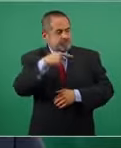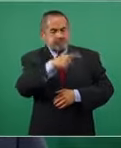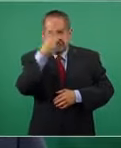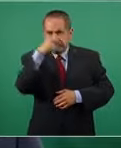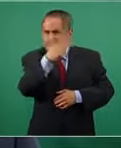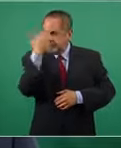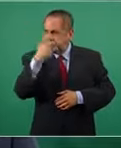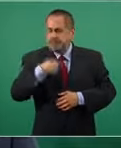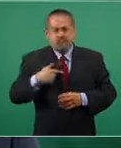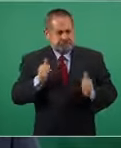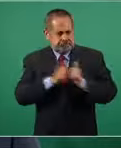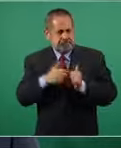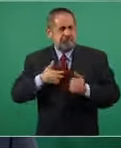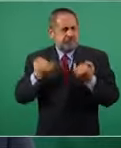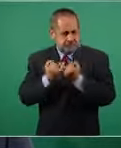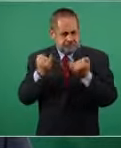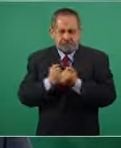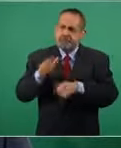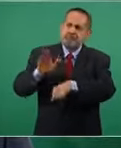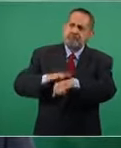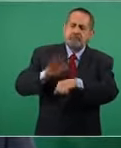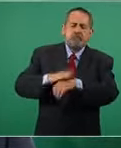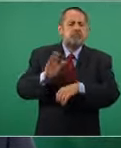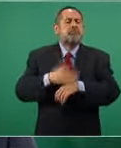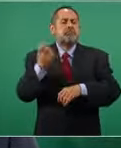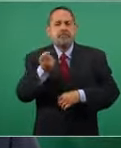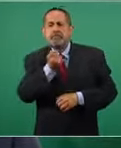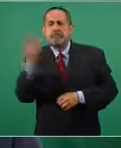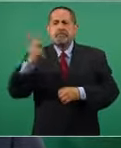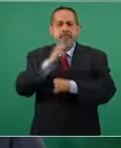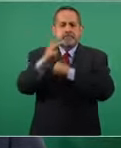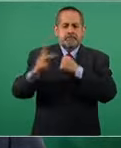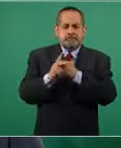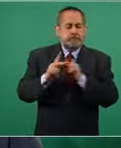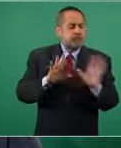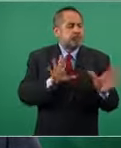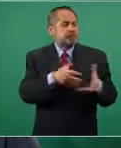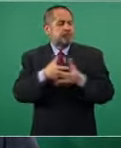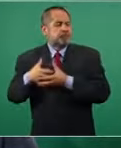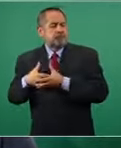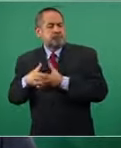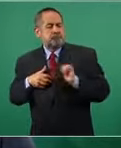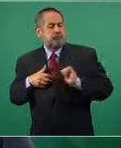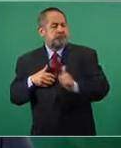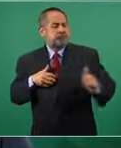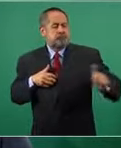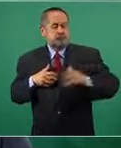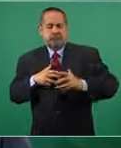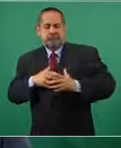acaparado en una decena de países en desmedro de muchos otros.